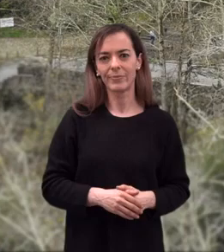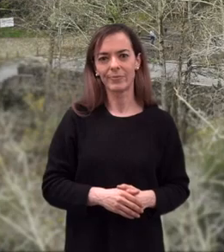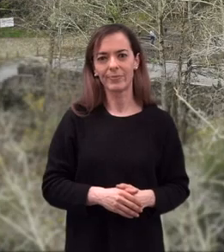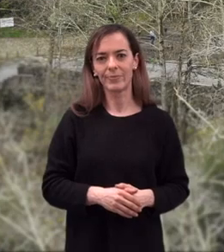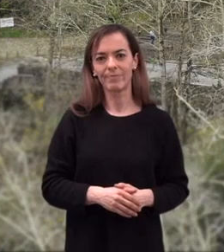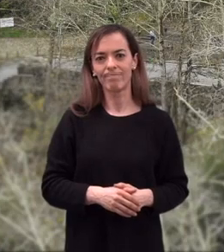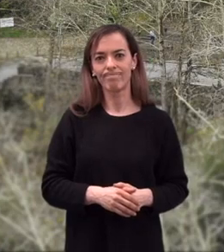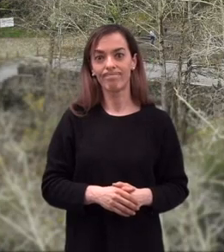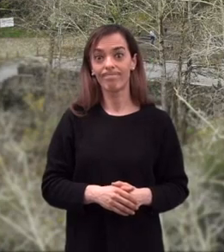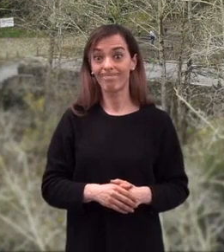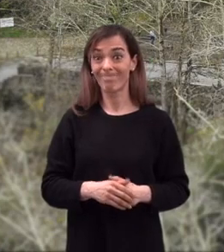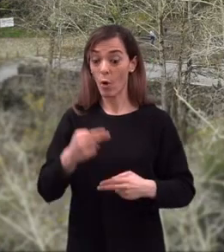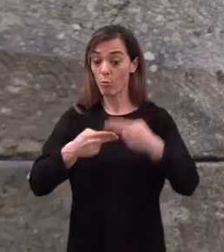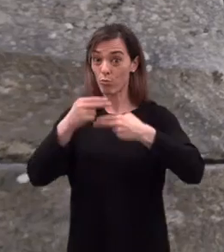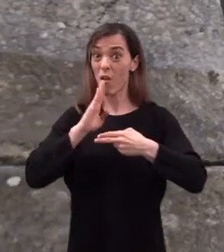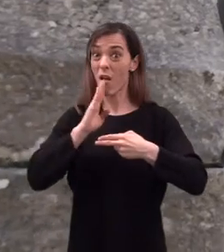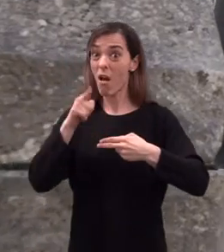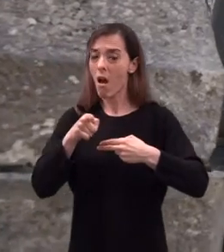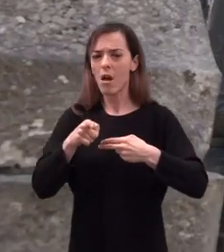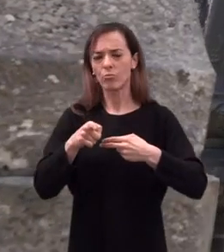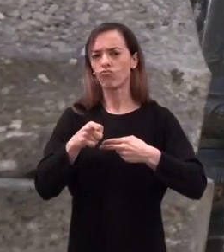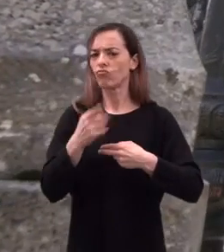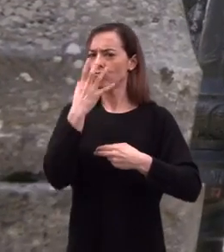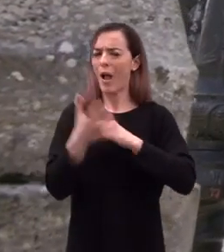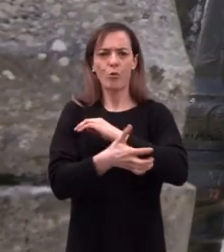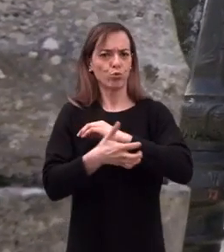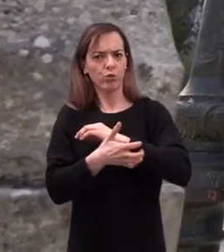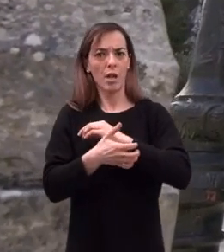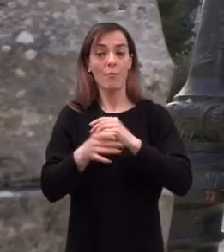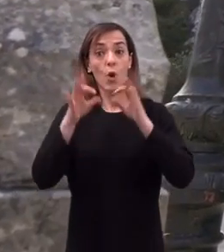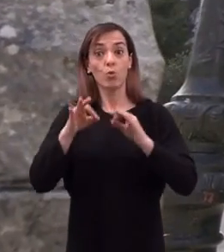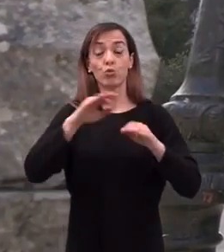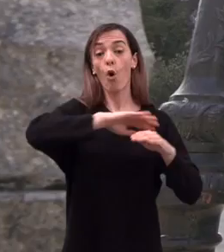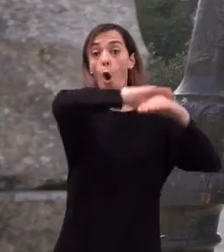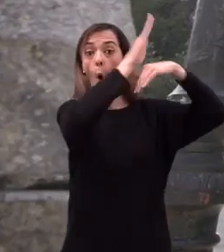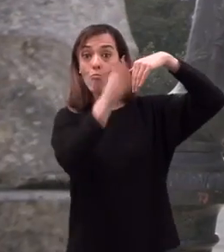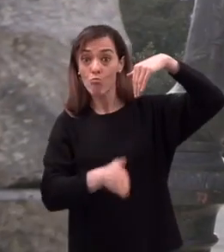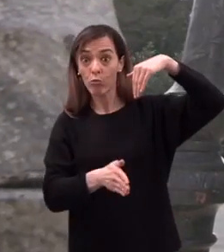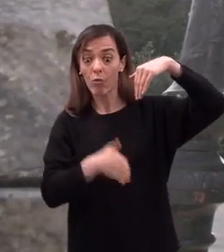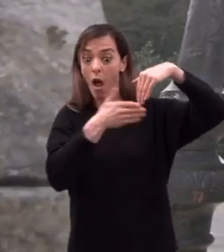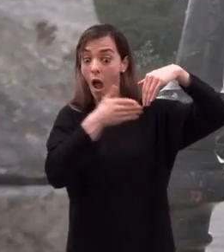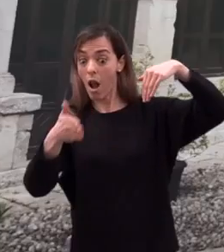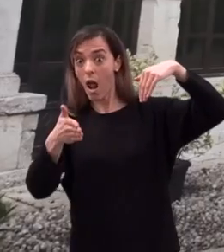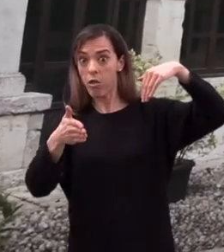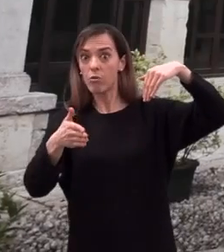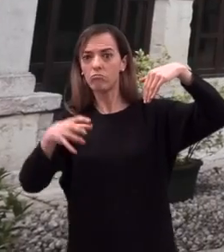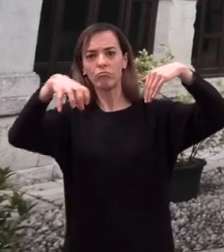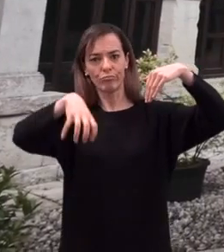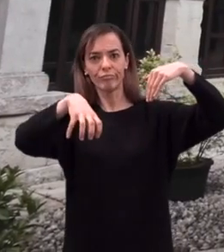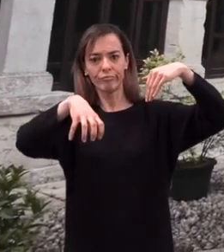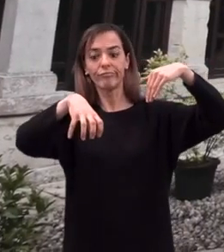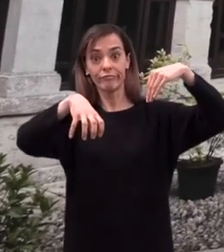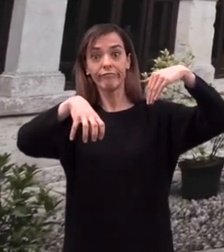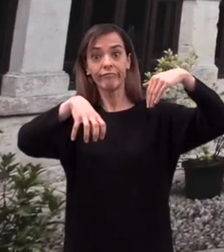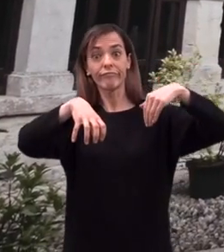Esta es una obra muy austera, adosada a la ladera del monte y dispuesta en